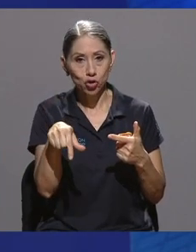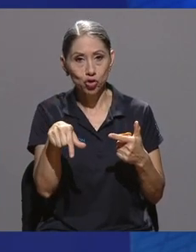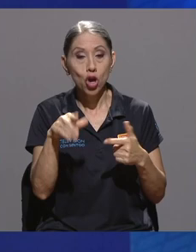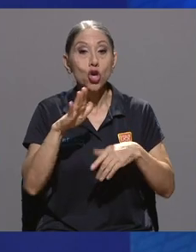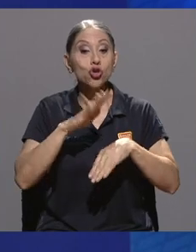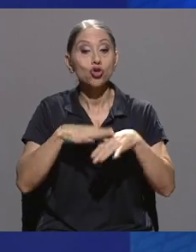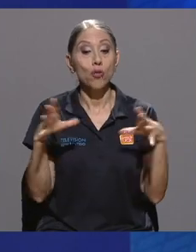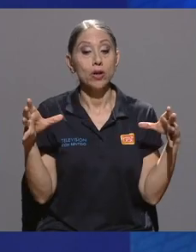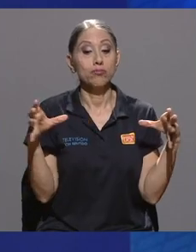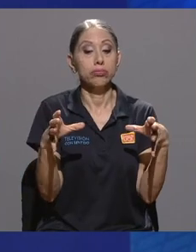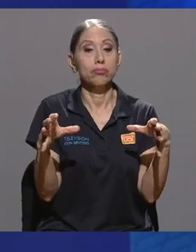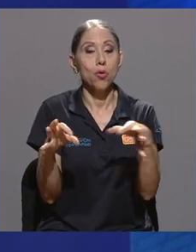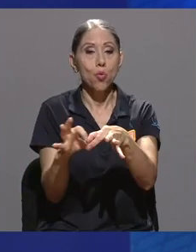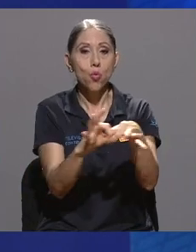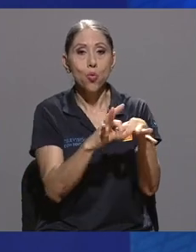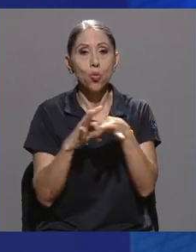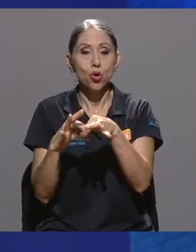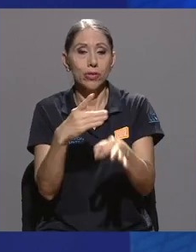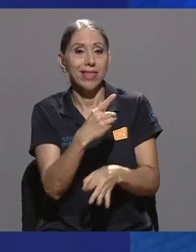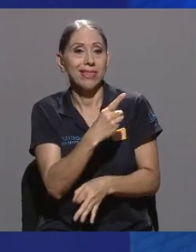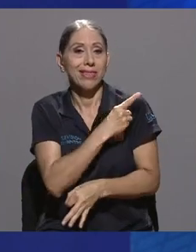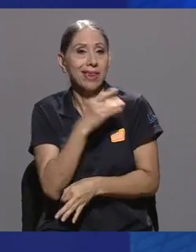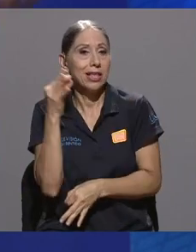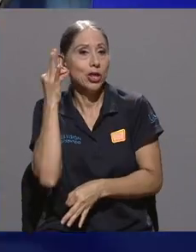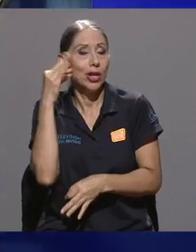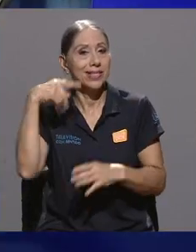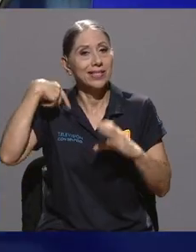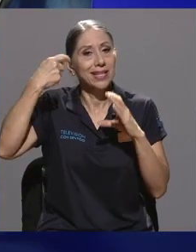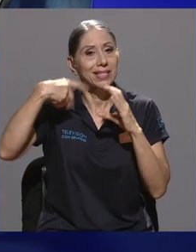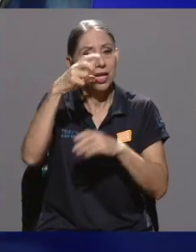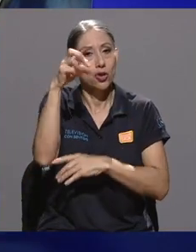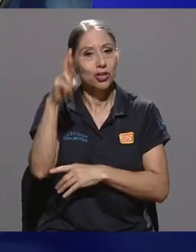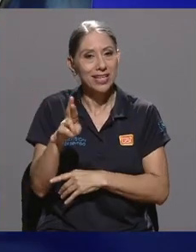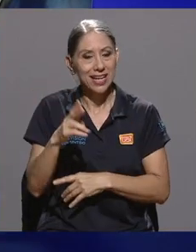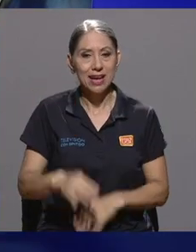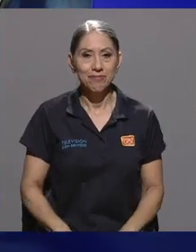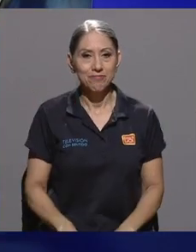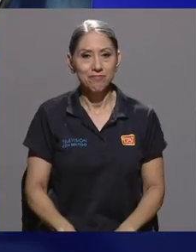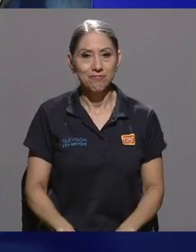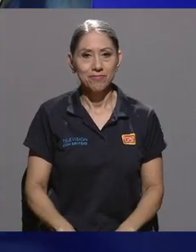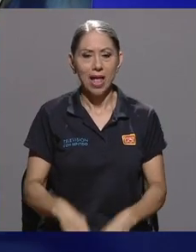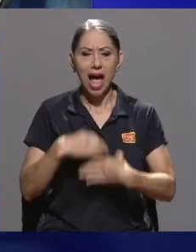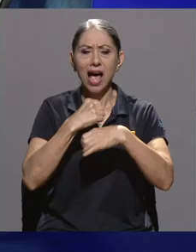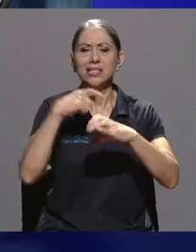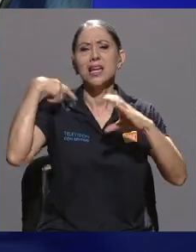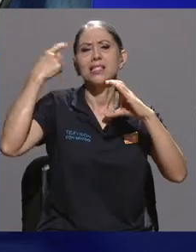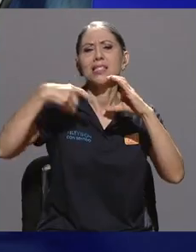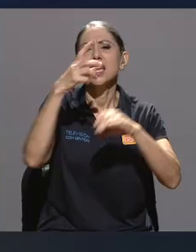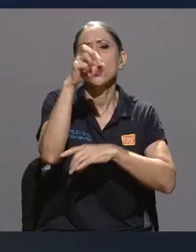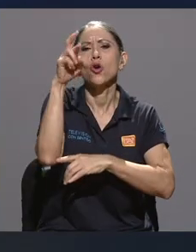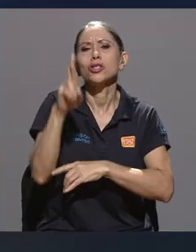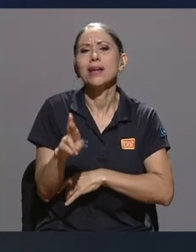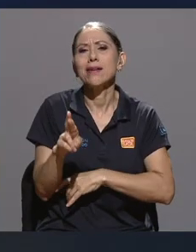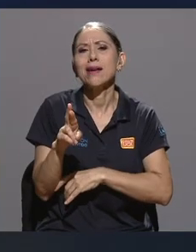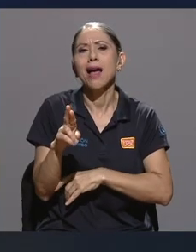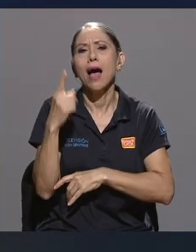casualmente, de directoras de cine en Costa Rica. ¿Y qué es hacer cine en Costa Rica para una mujer? Bueno, es una